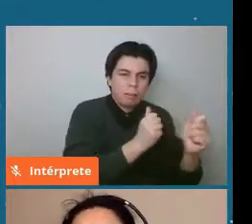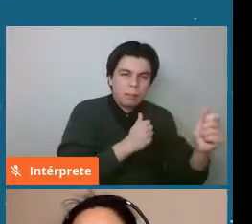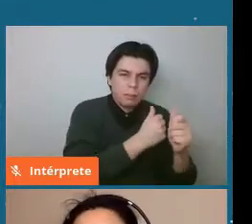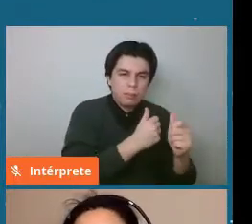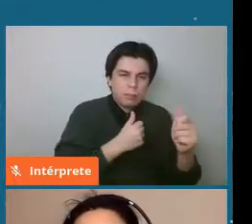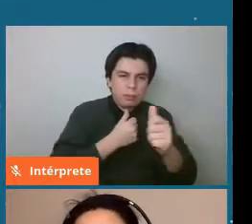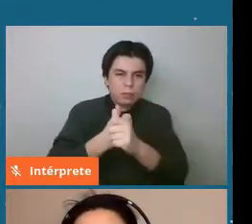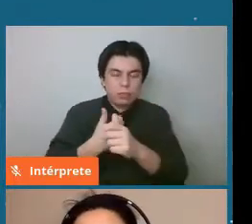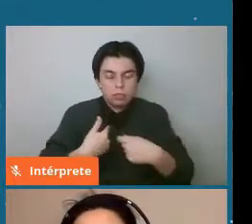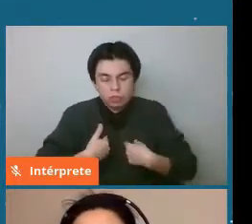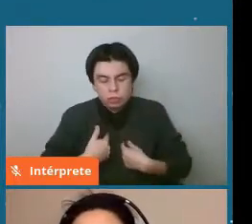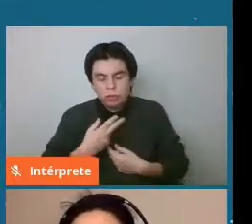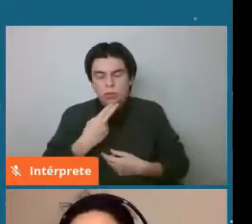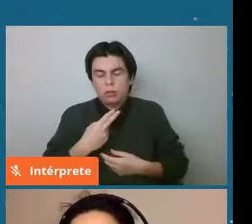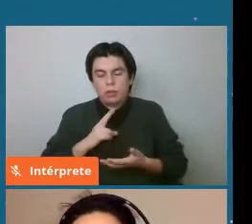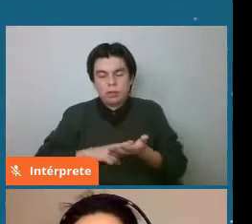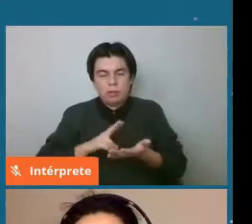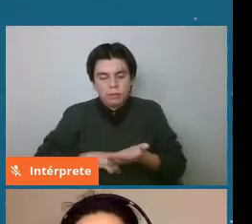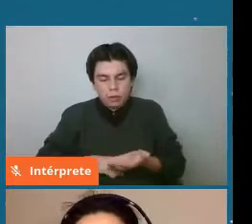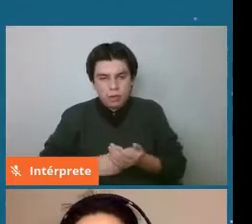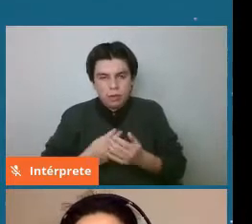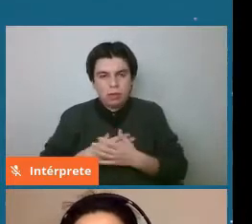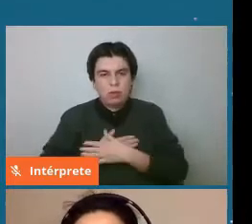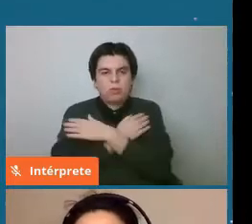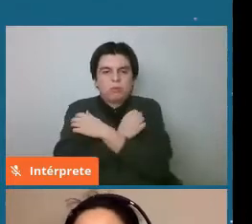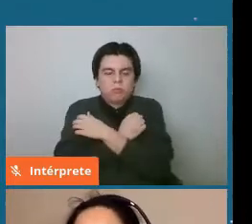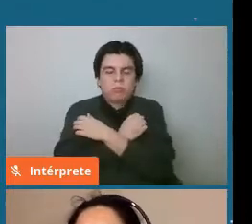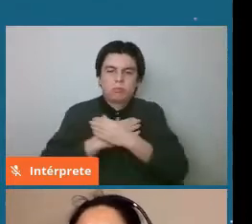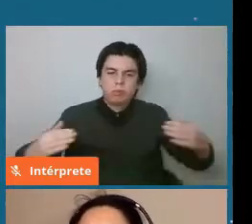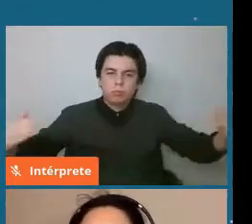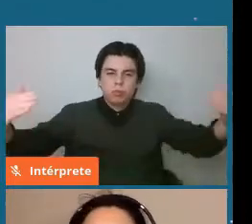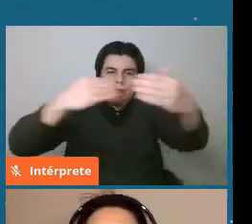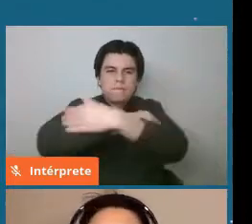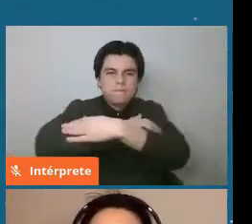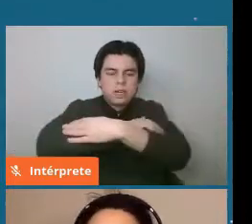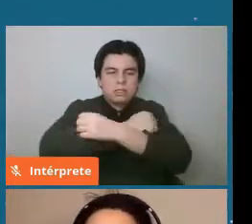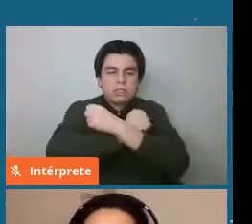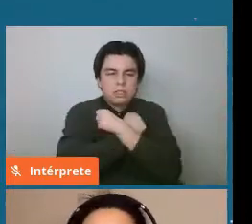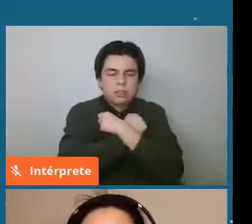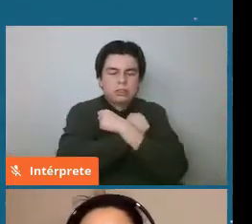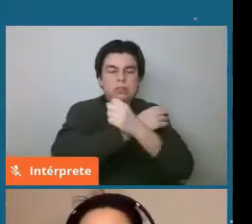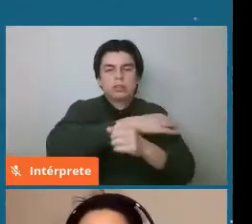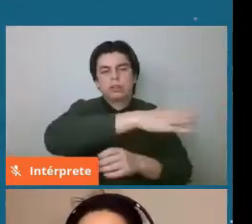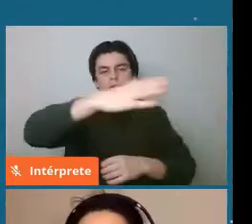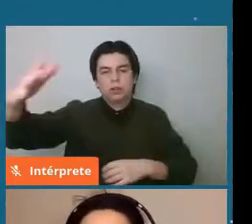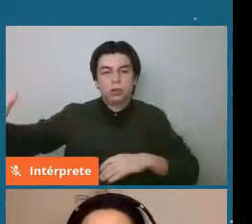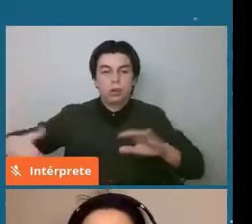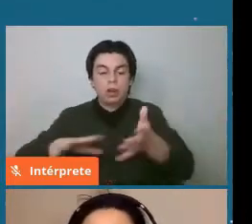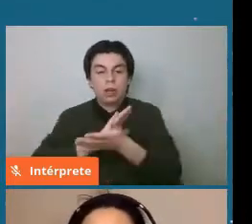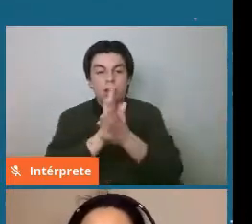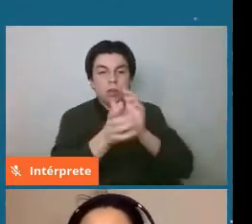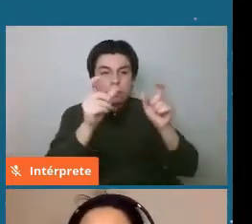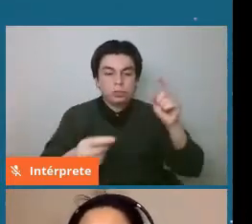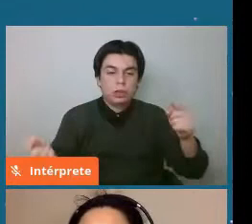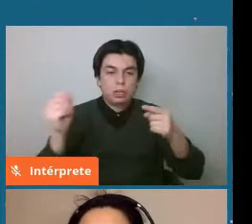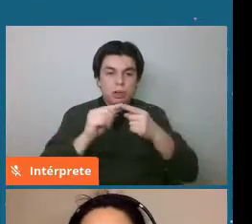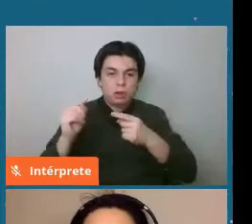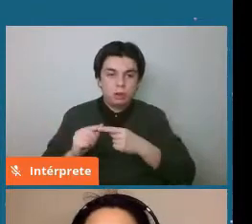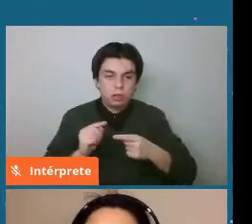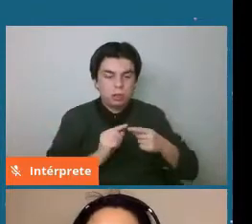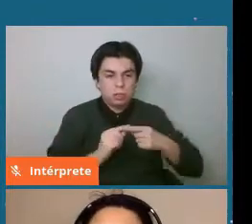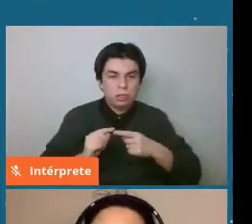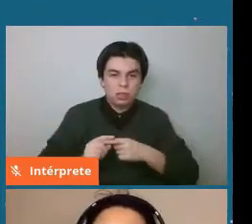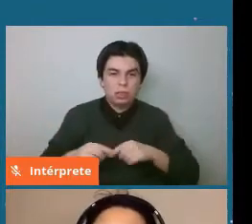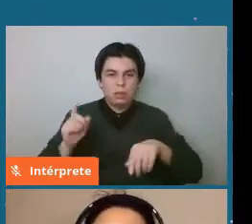yo de verdad les mando un abrazo grande a todos los que están en línea en este momento y de verdad